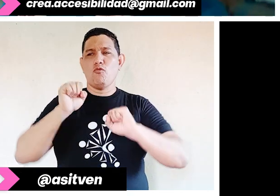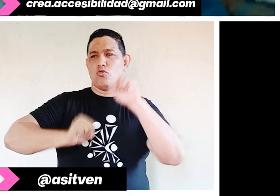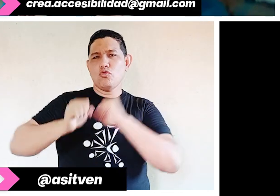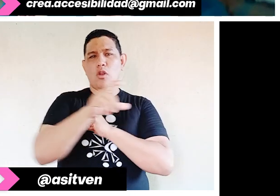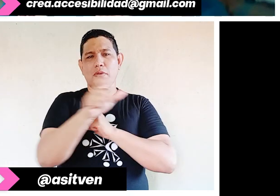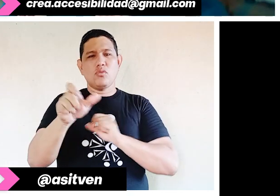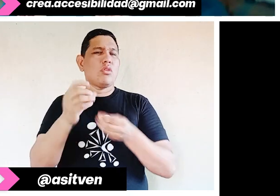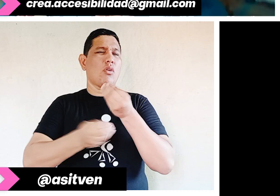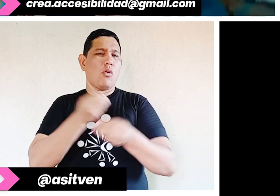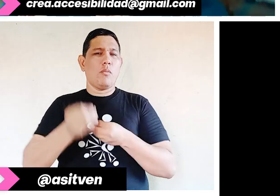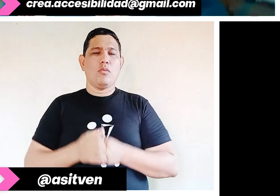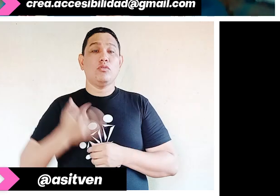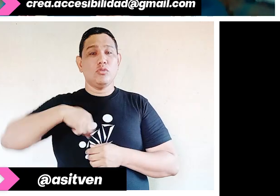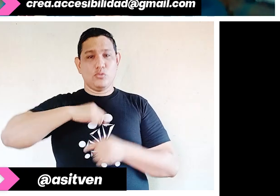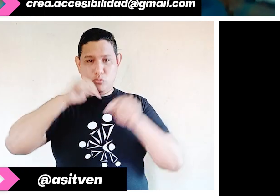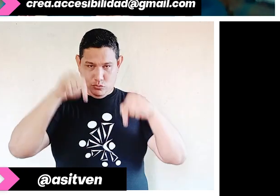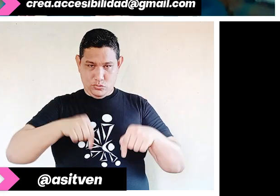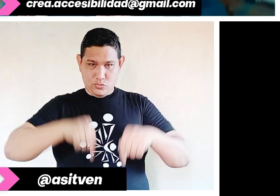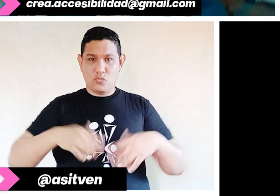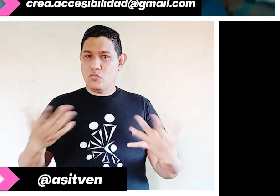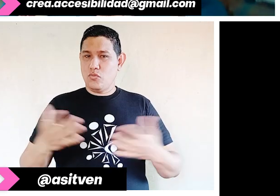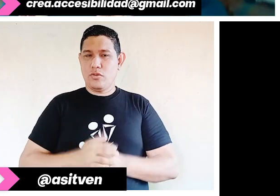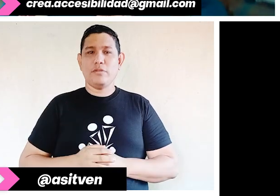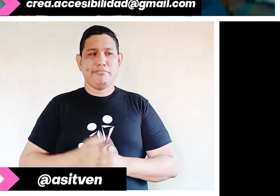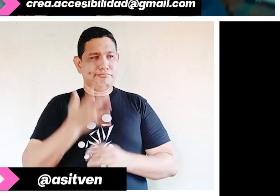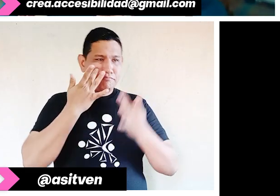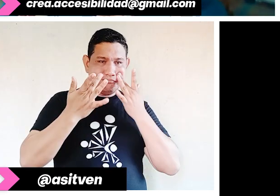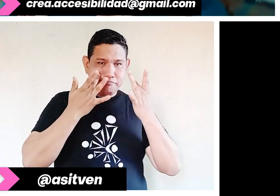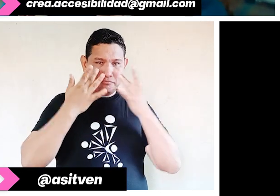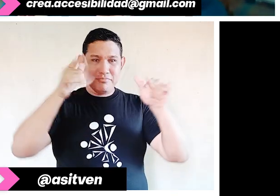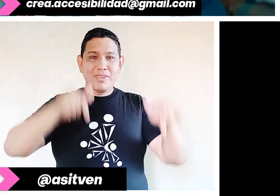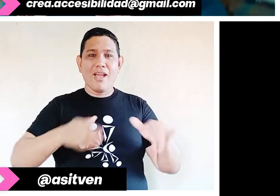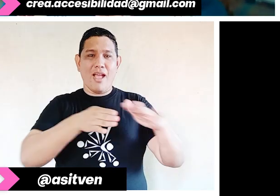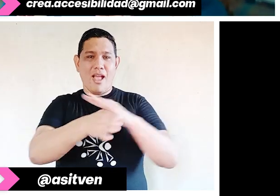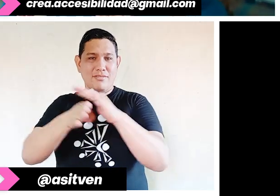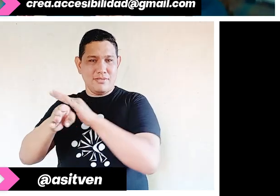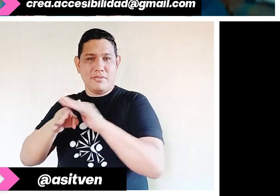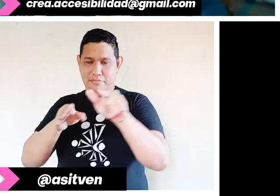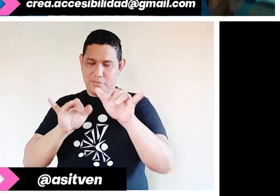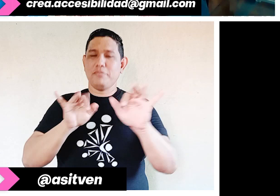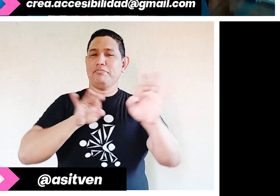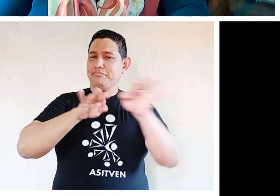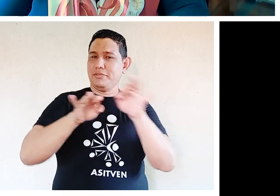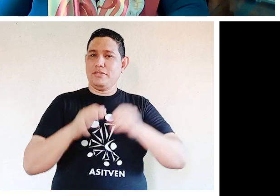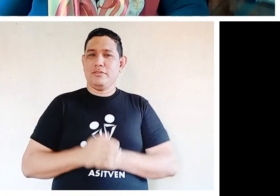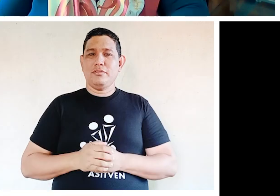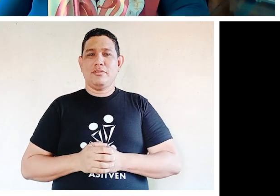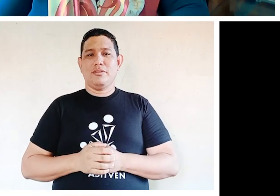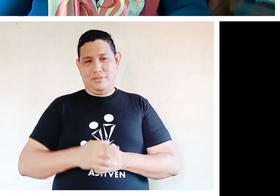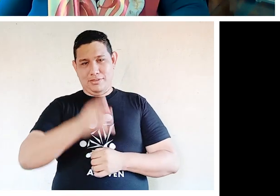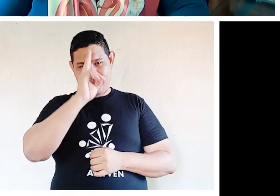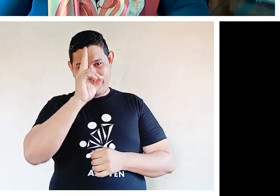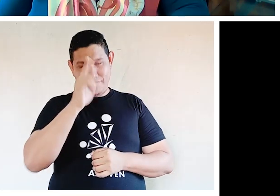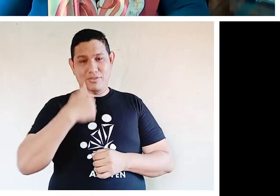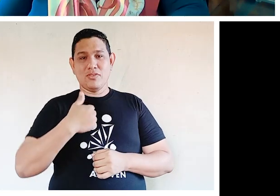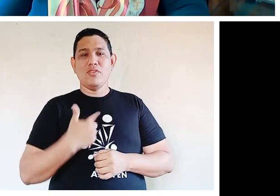y que estamos, hoy en día, materializando en crear accesibilidad como tú lo dijiste. Tal como mencionaste, soy